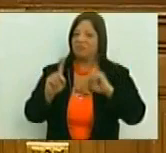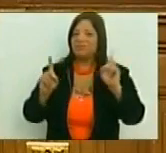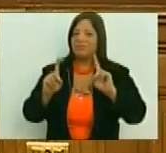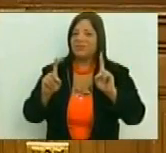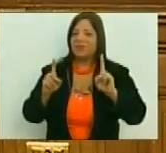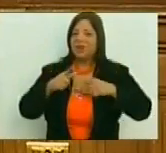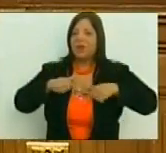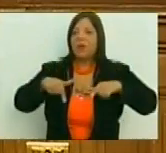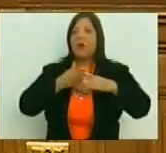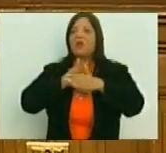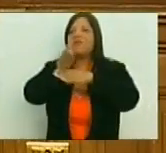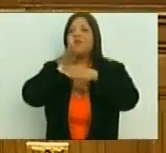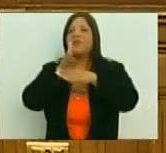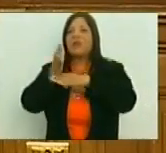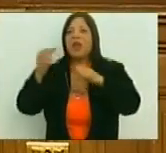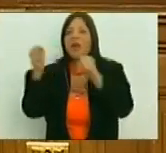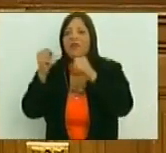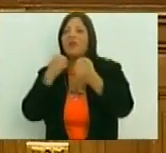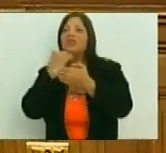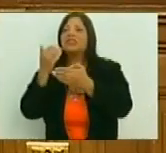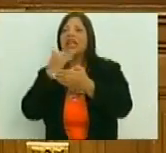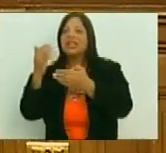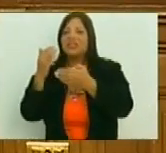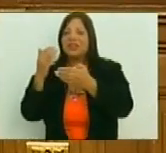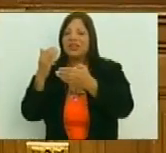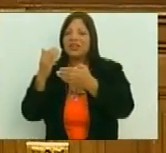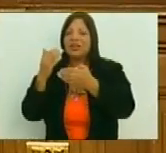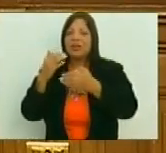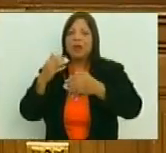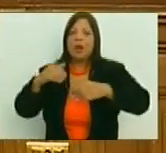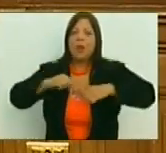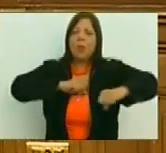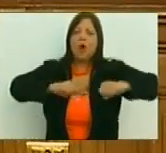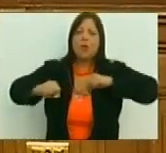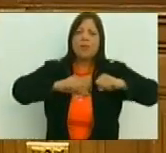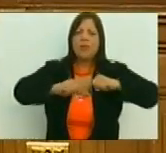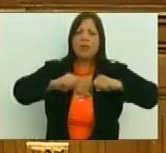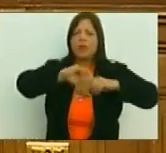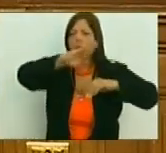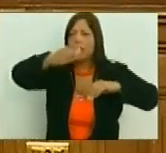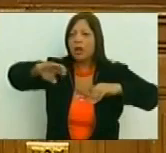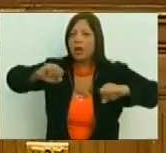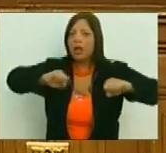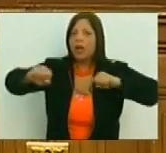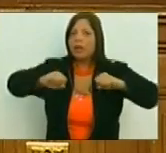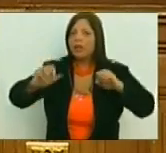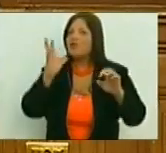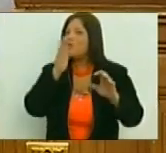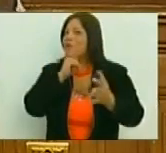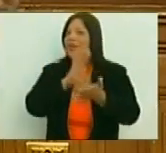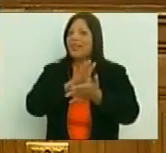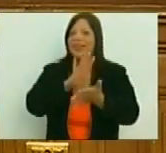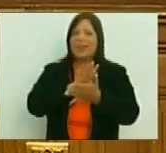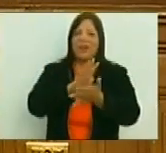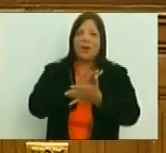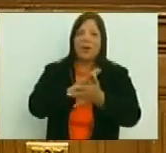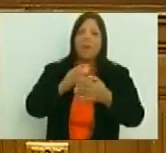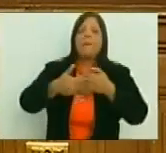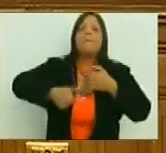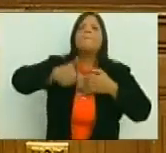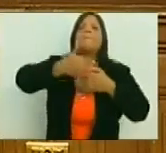Cartagena y Reino de Santa Fe empezaron los movimientos en los llanos nunca tranquilos más adelante